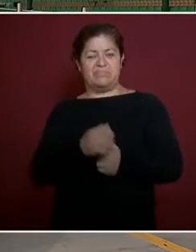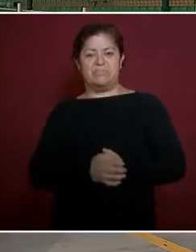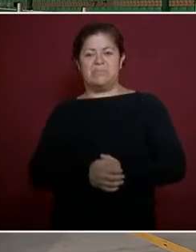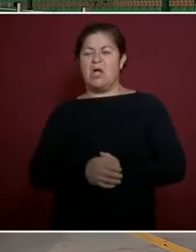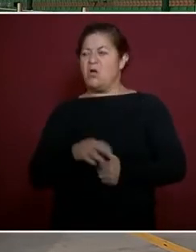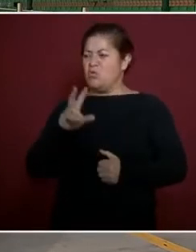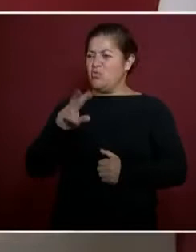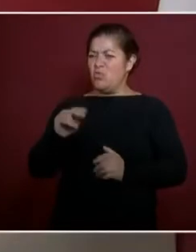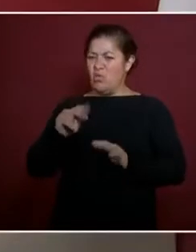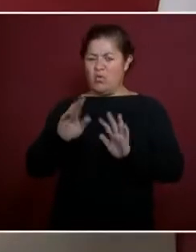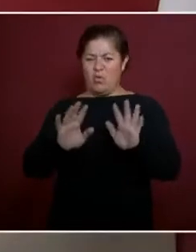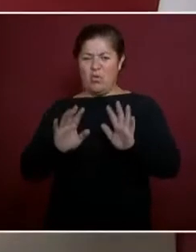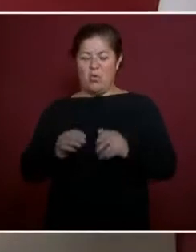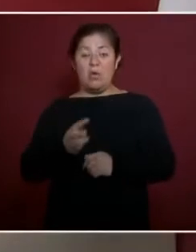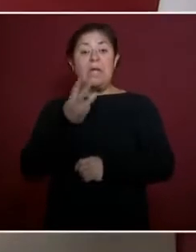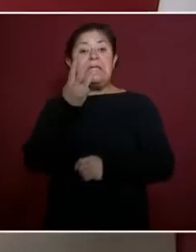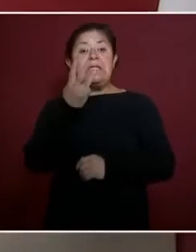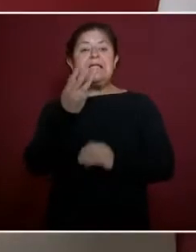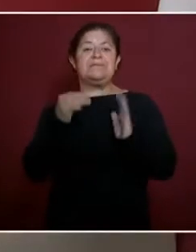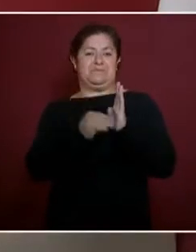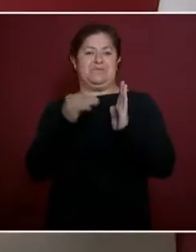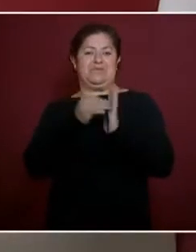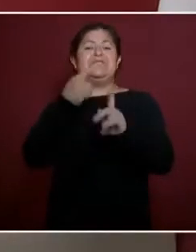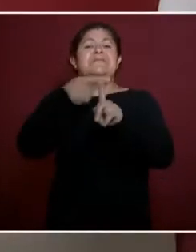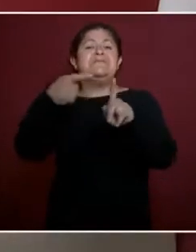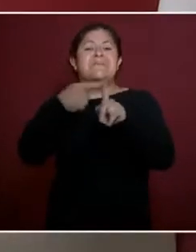no, ¿qué? Tres millones y medio,